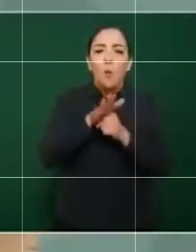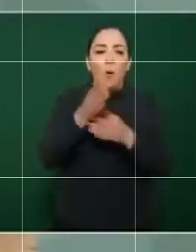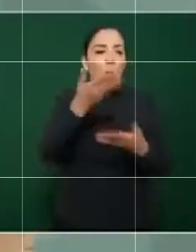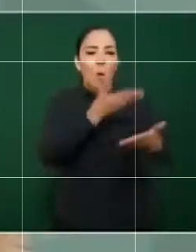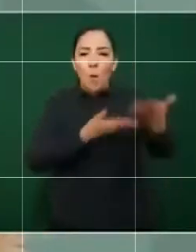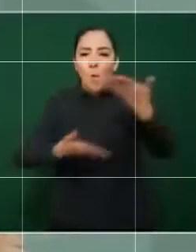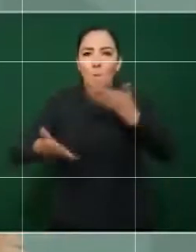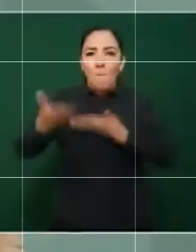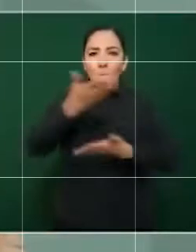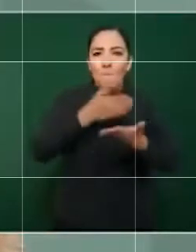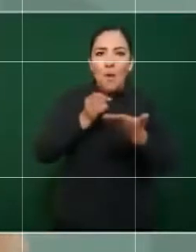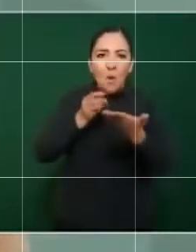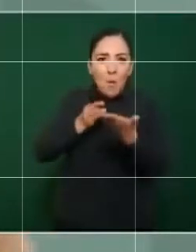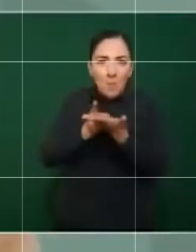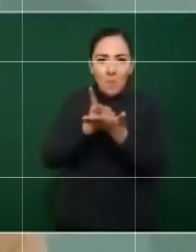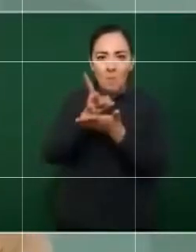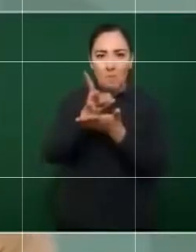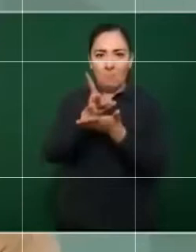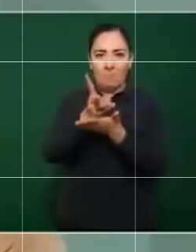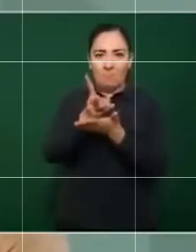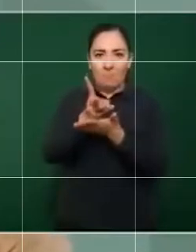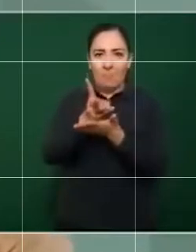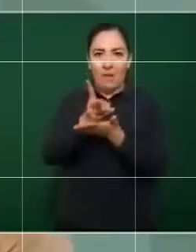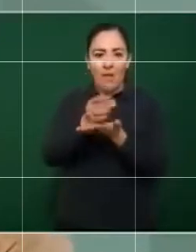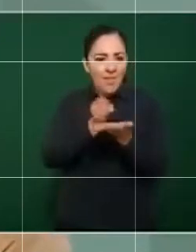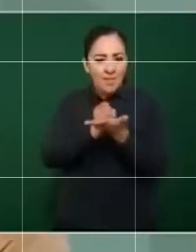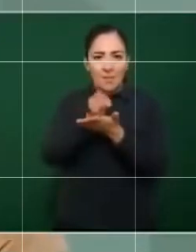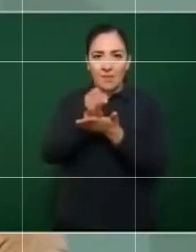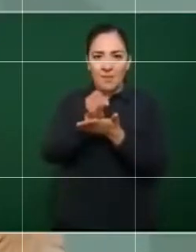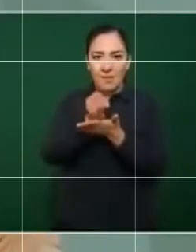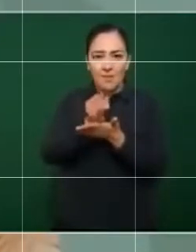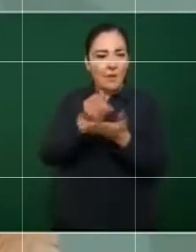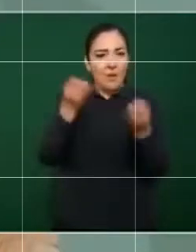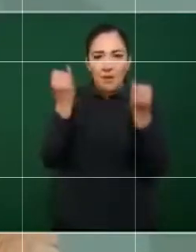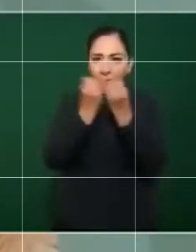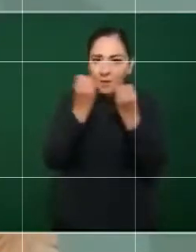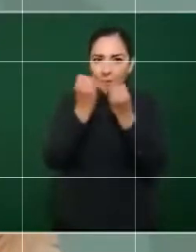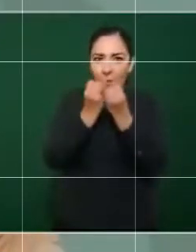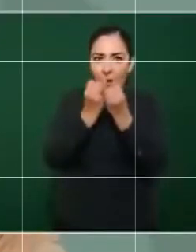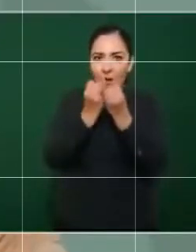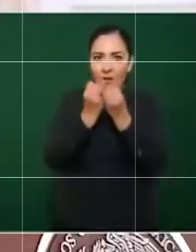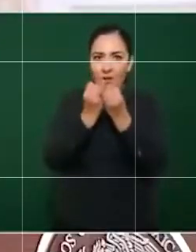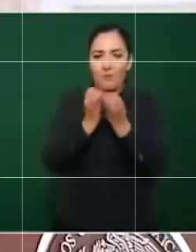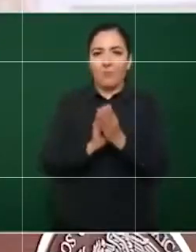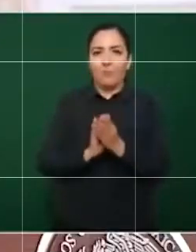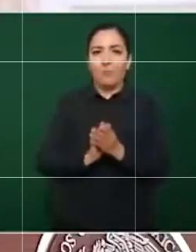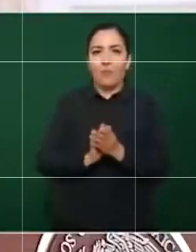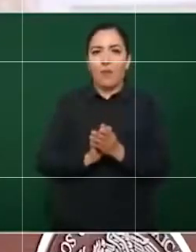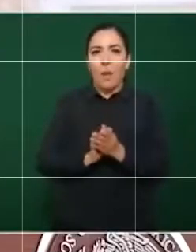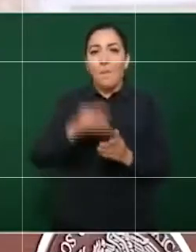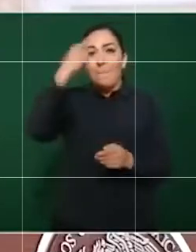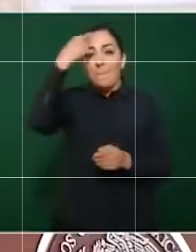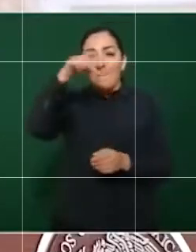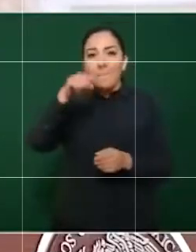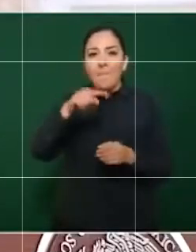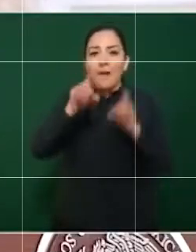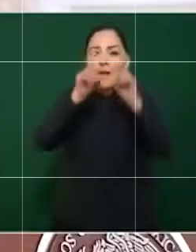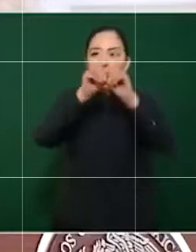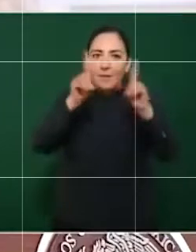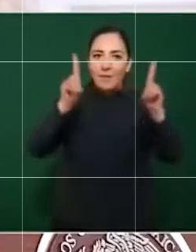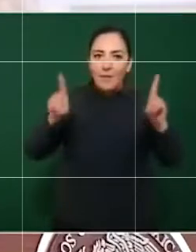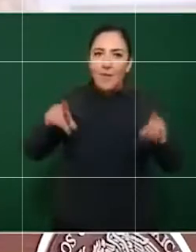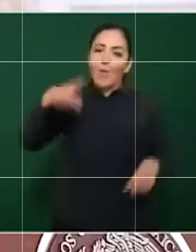una misma voluntad y una misma determinación. Solo así podremos ofrecer un desarrollo